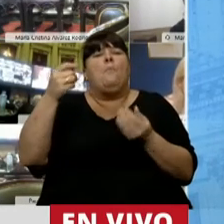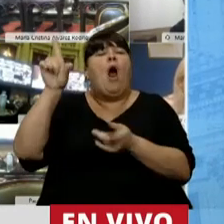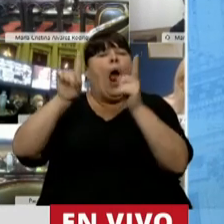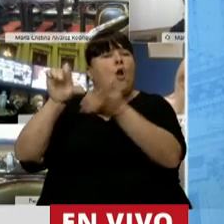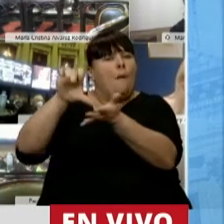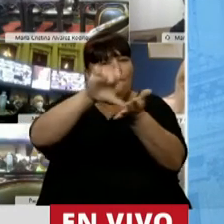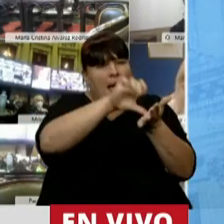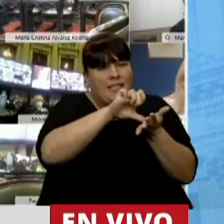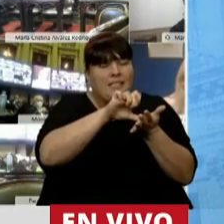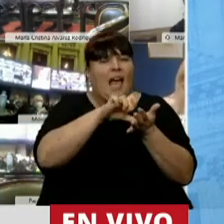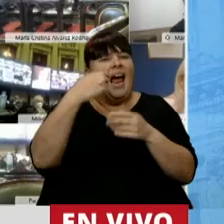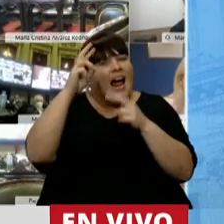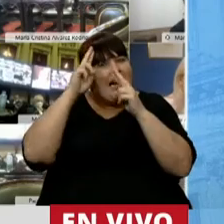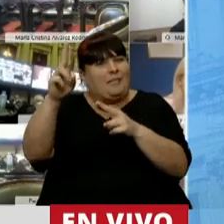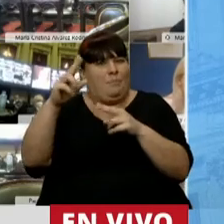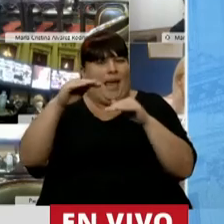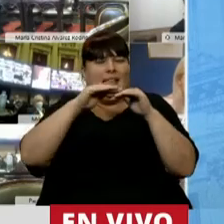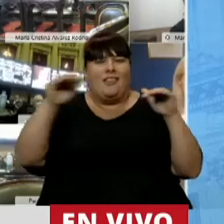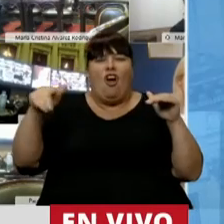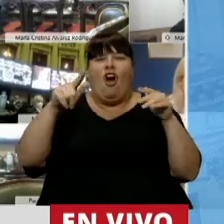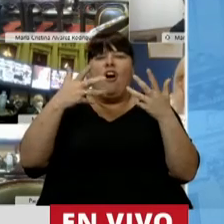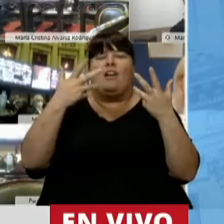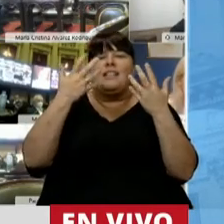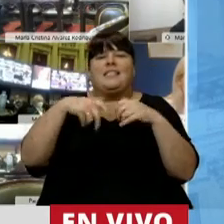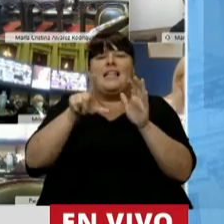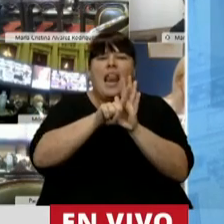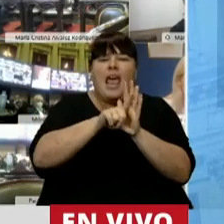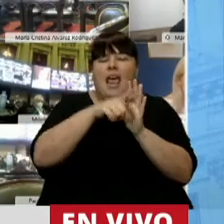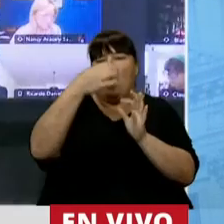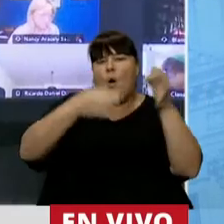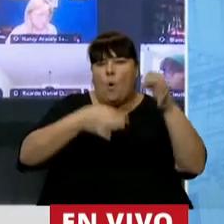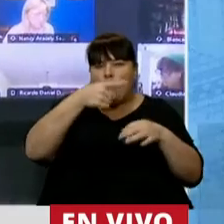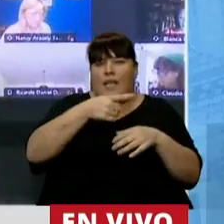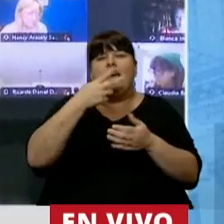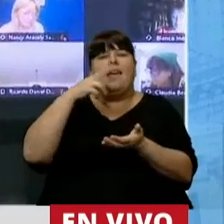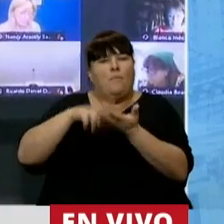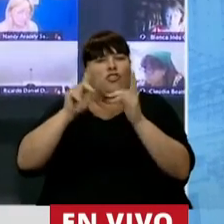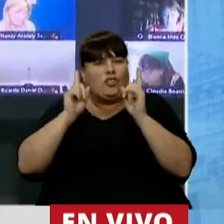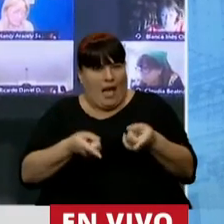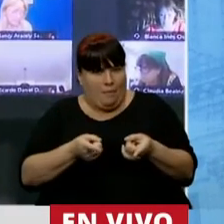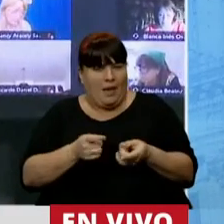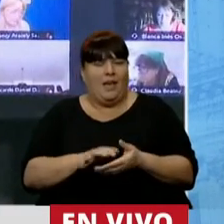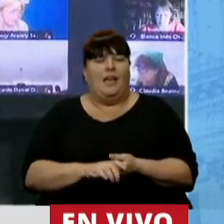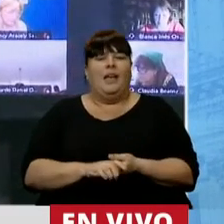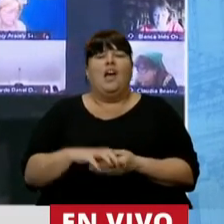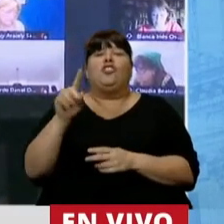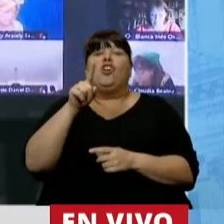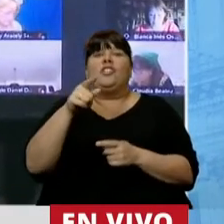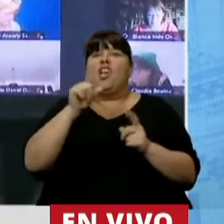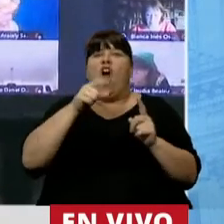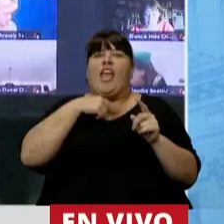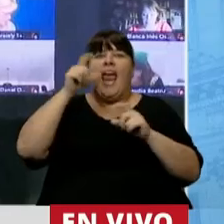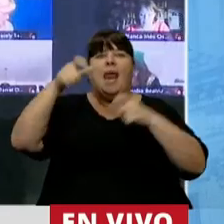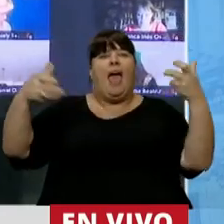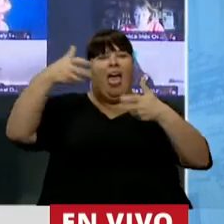países que respetan la estabilidad de su sistema jurídico y de su sistema impositivo, y que en vez de desalentar y